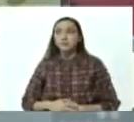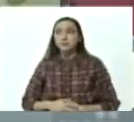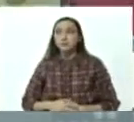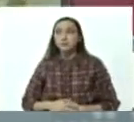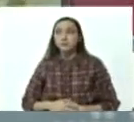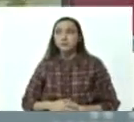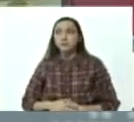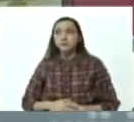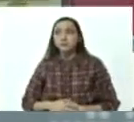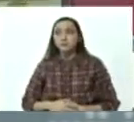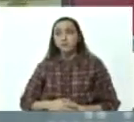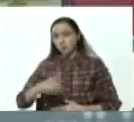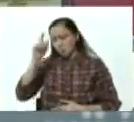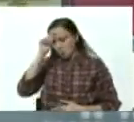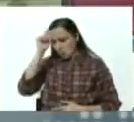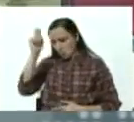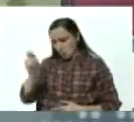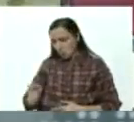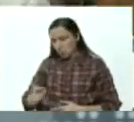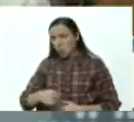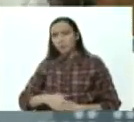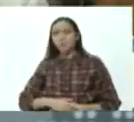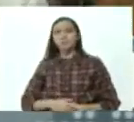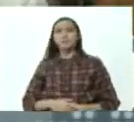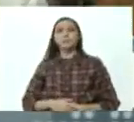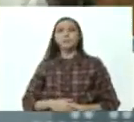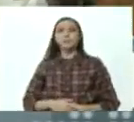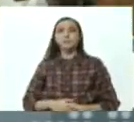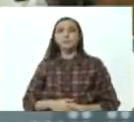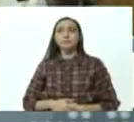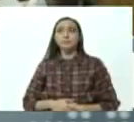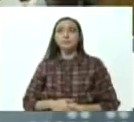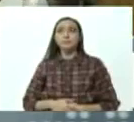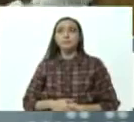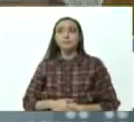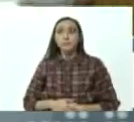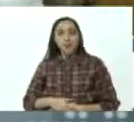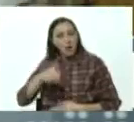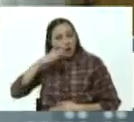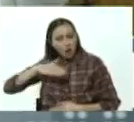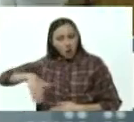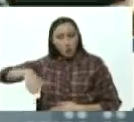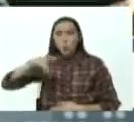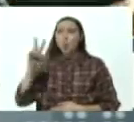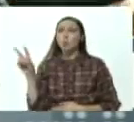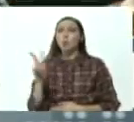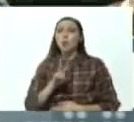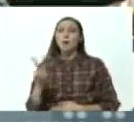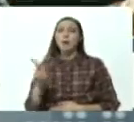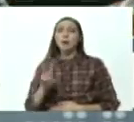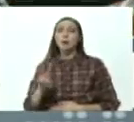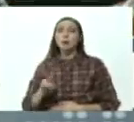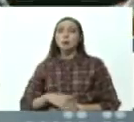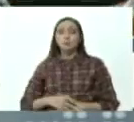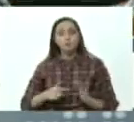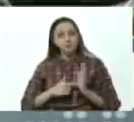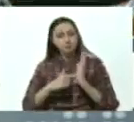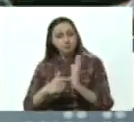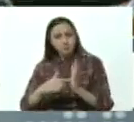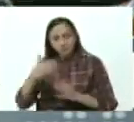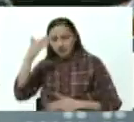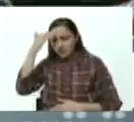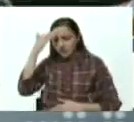Es un reconocimiento ese lema al pueblo de Venezuela que ha sabido